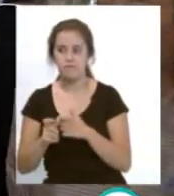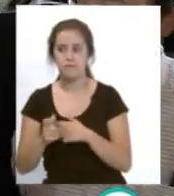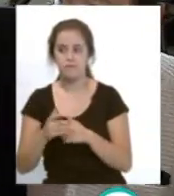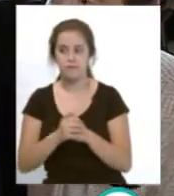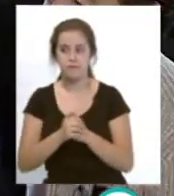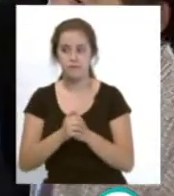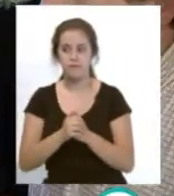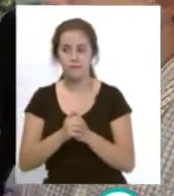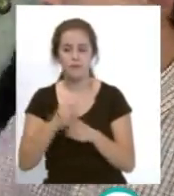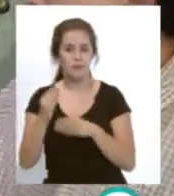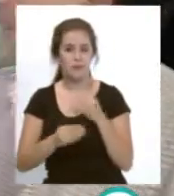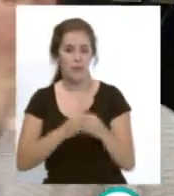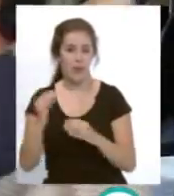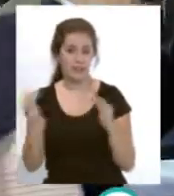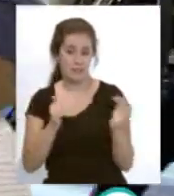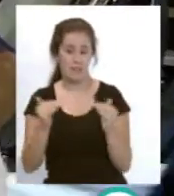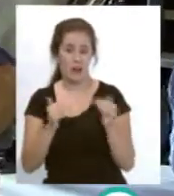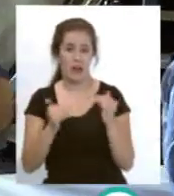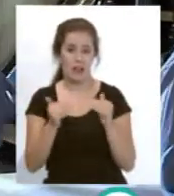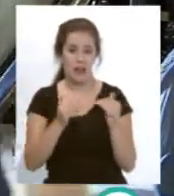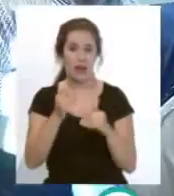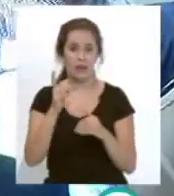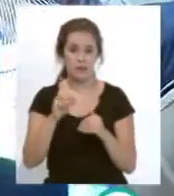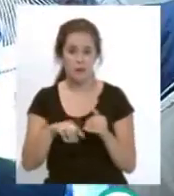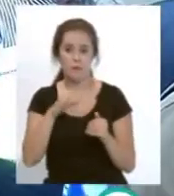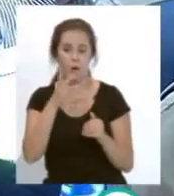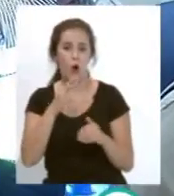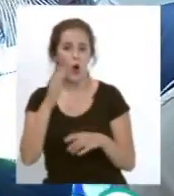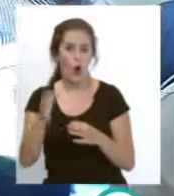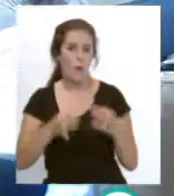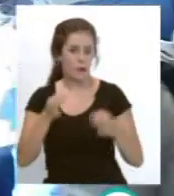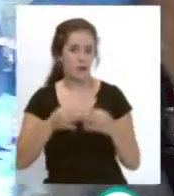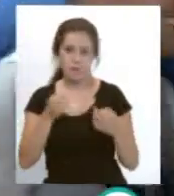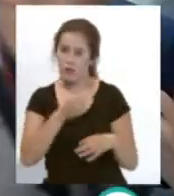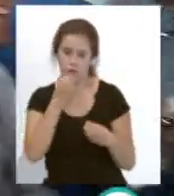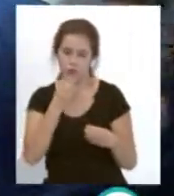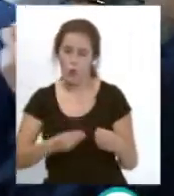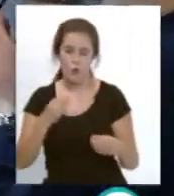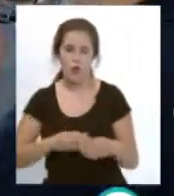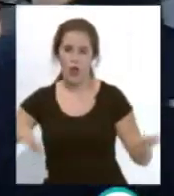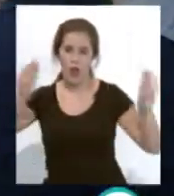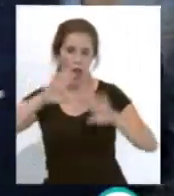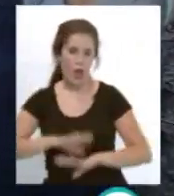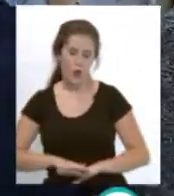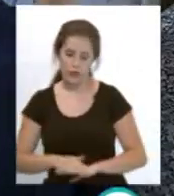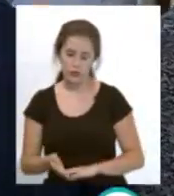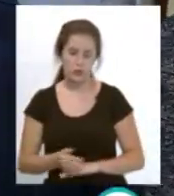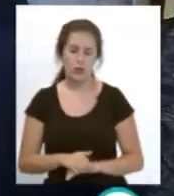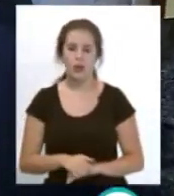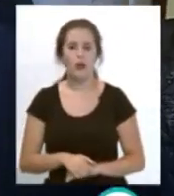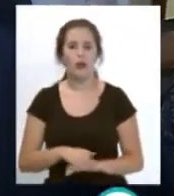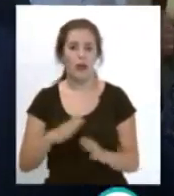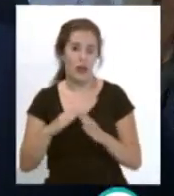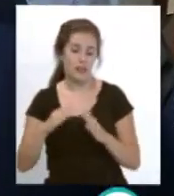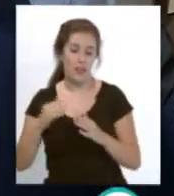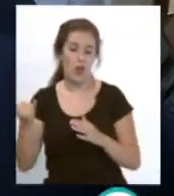temporada y al final aquí lo que mandan son los oyentes y pasamos, como siempre, una gran noche en casa de José Manuel Córdoba, que es casa de